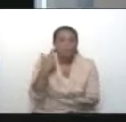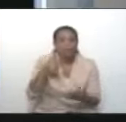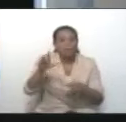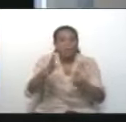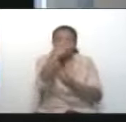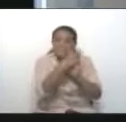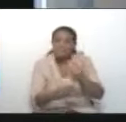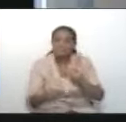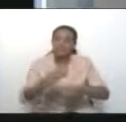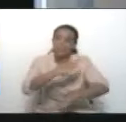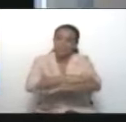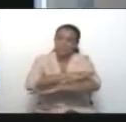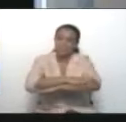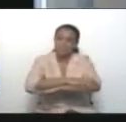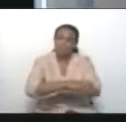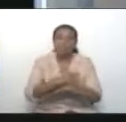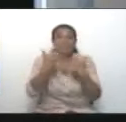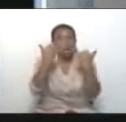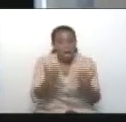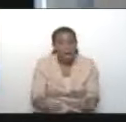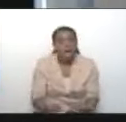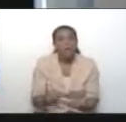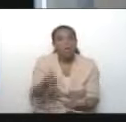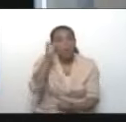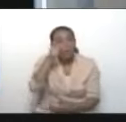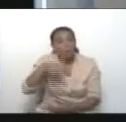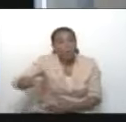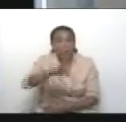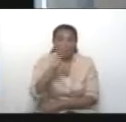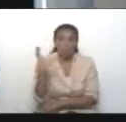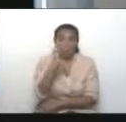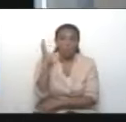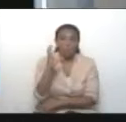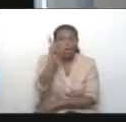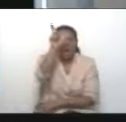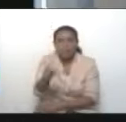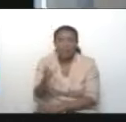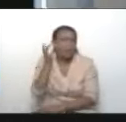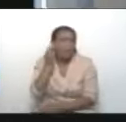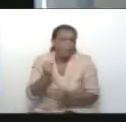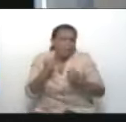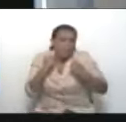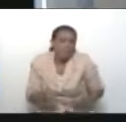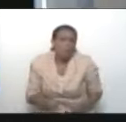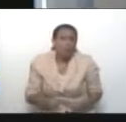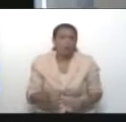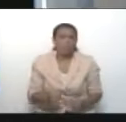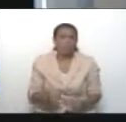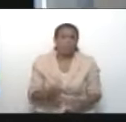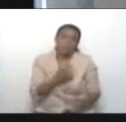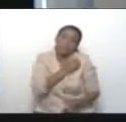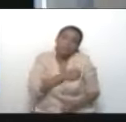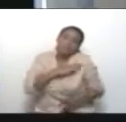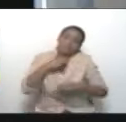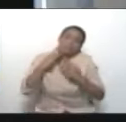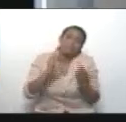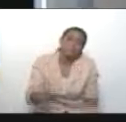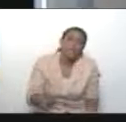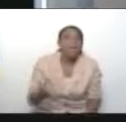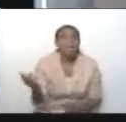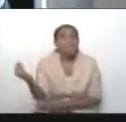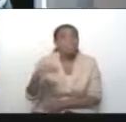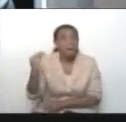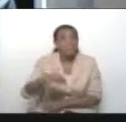Y ahora, bueno, puedes saber el pueblo colombiano que ha tenido a una gran mujer. Y